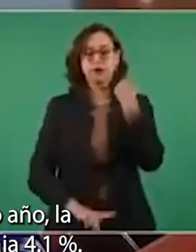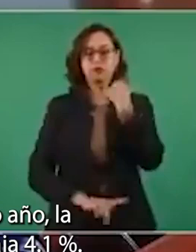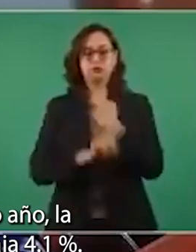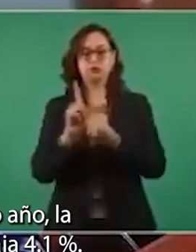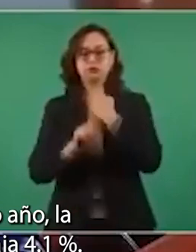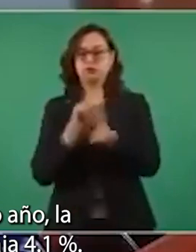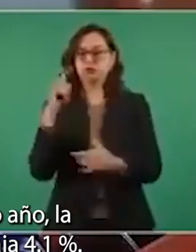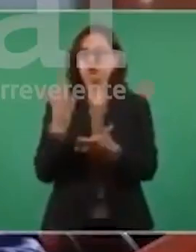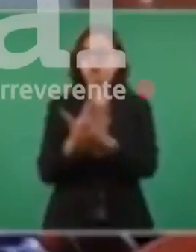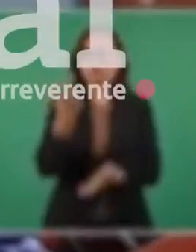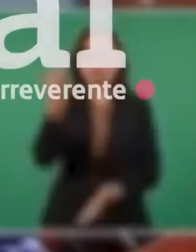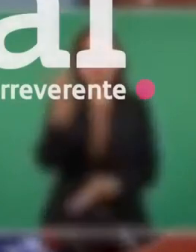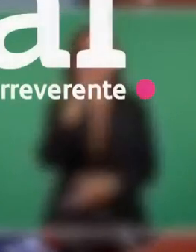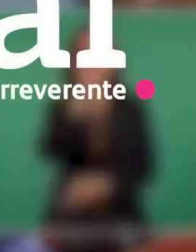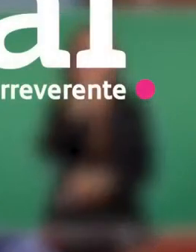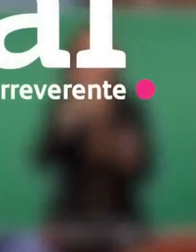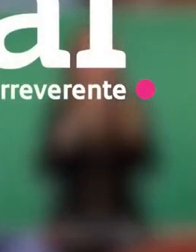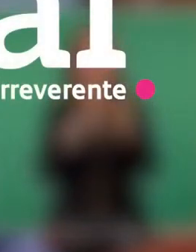4.1%.